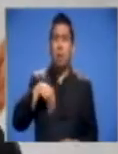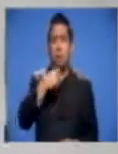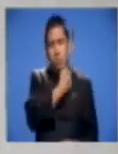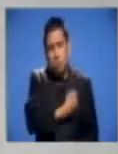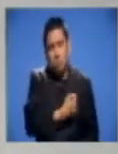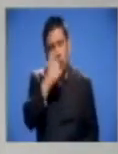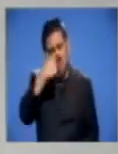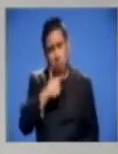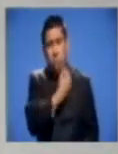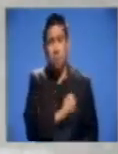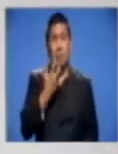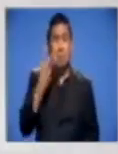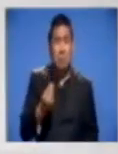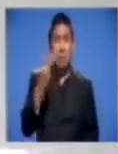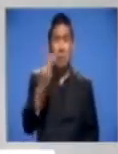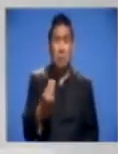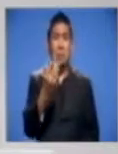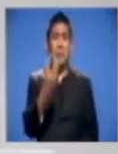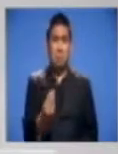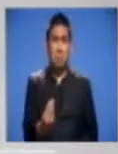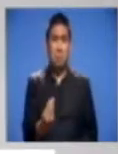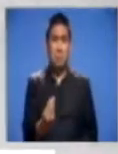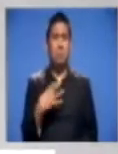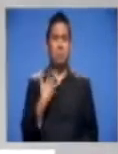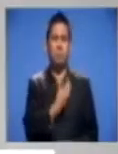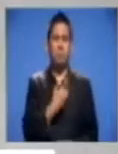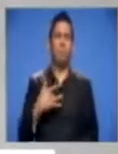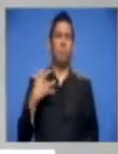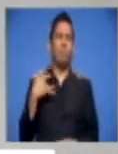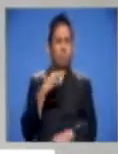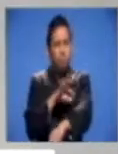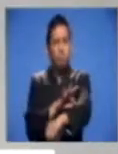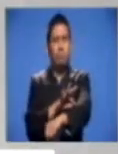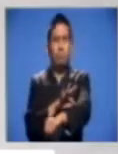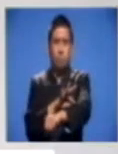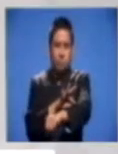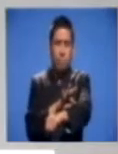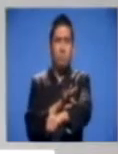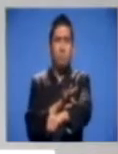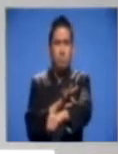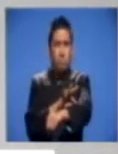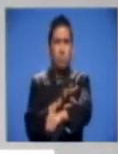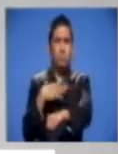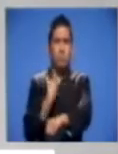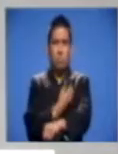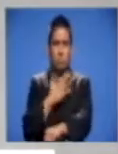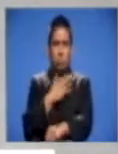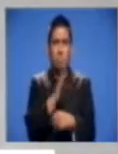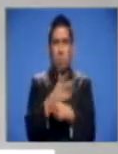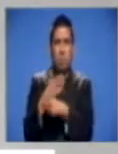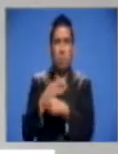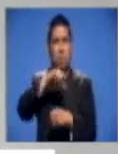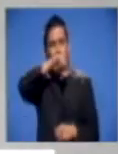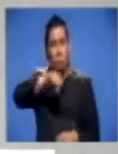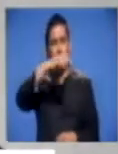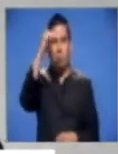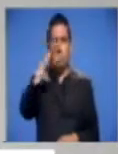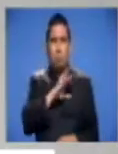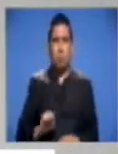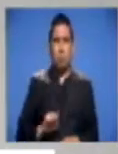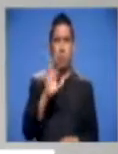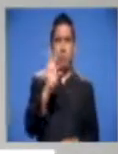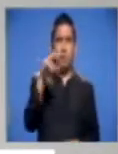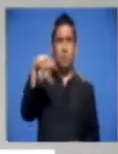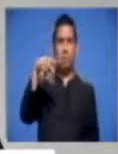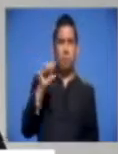es a diario. Nosotros sentimos en carne propia como Fraternidad Patriota Salvadoreña y